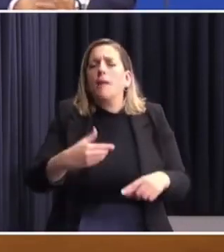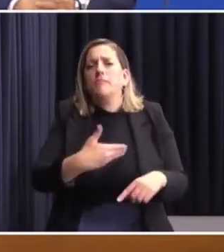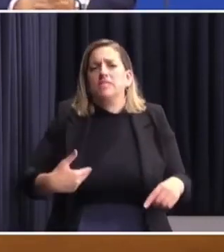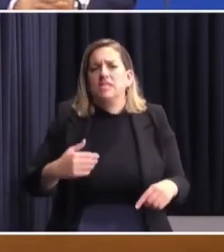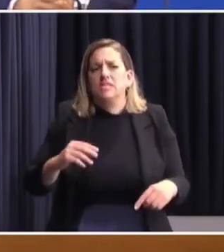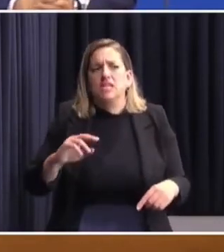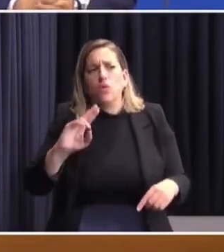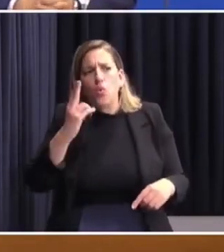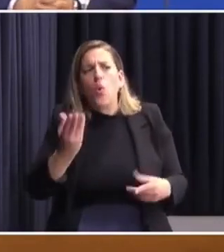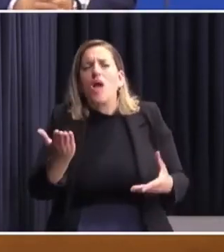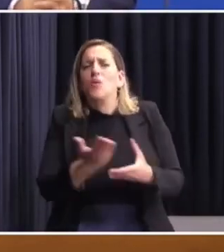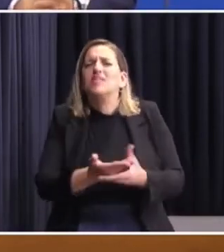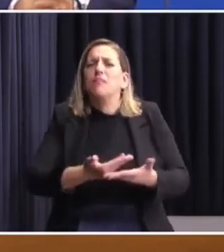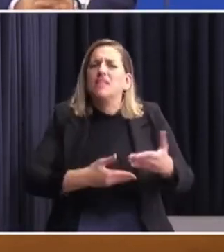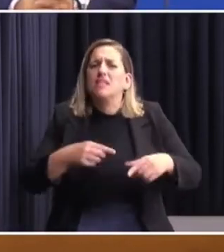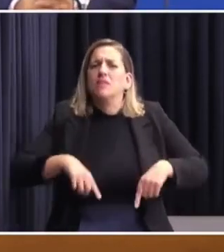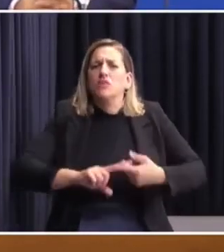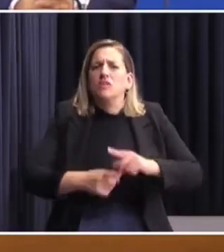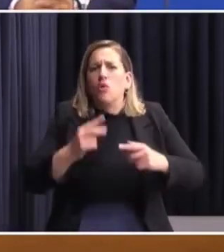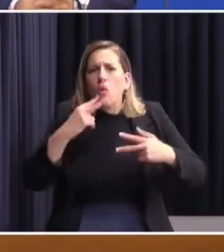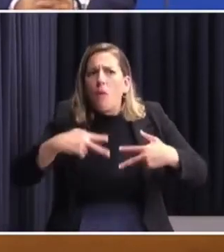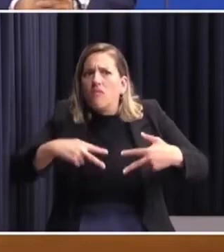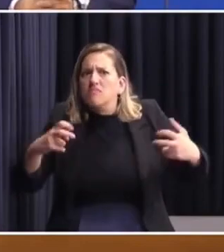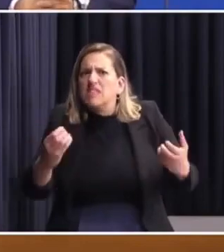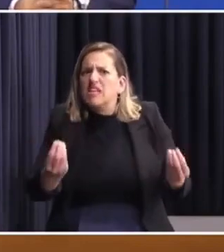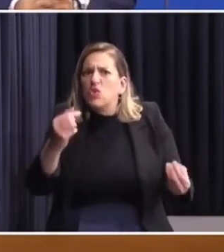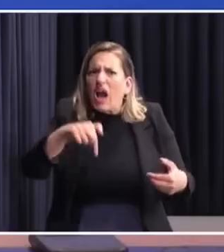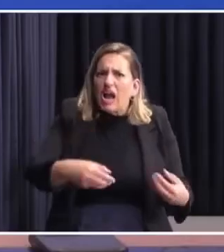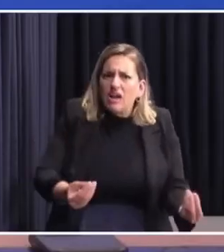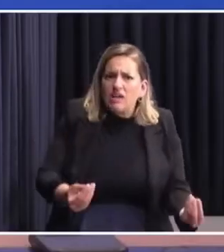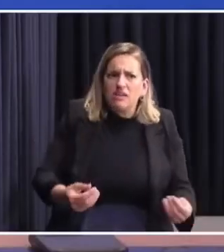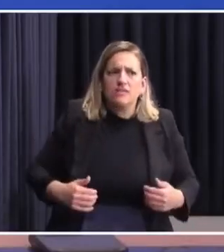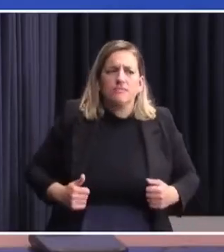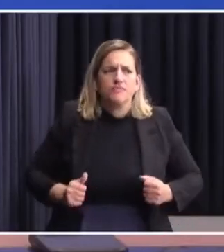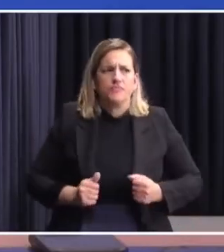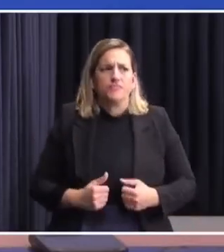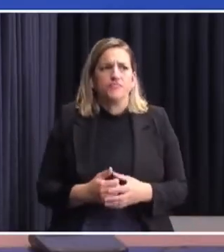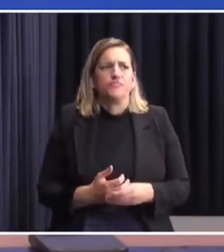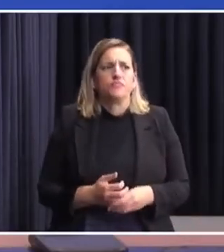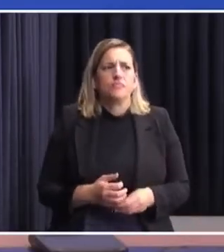República estaba un expediente de Cancillería con una investigación interna. Muchas gracias. Bien.